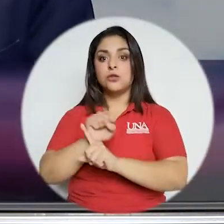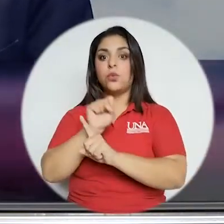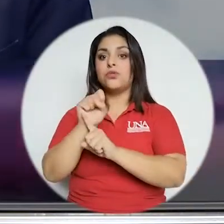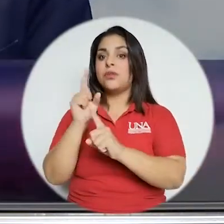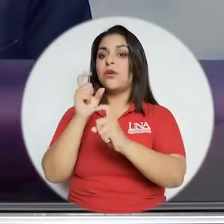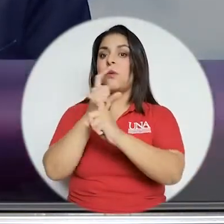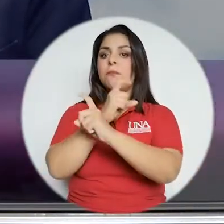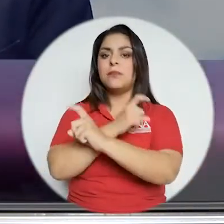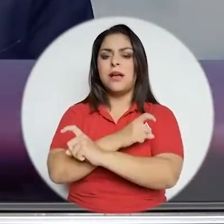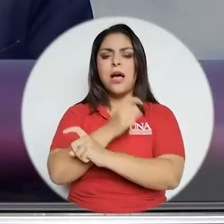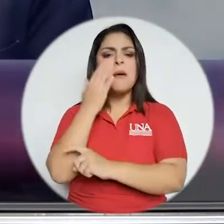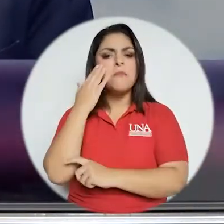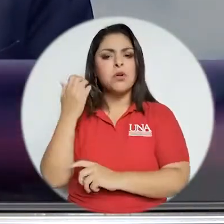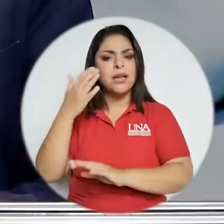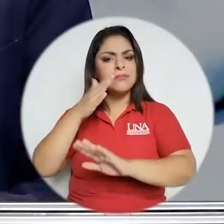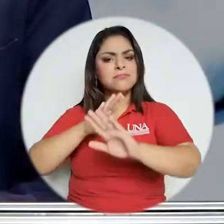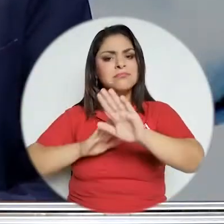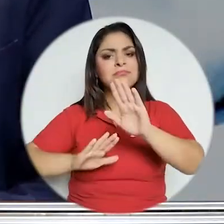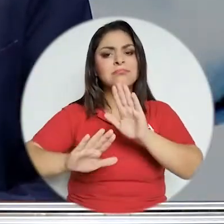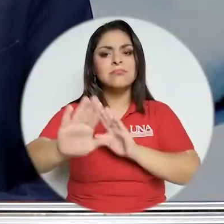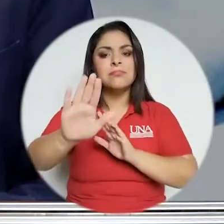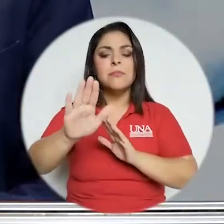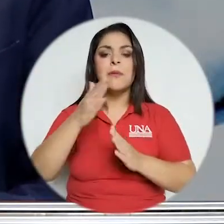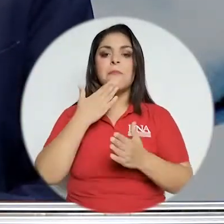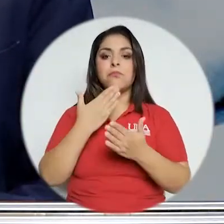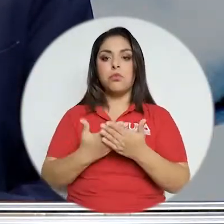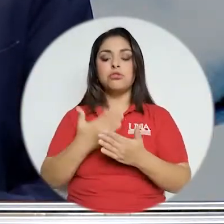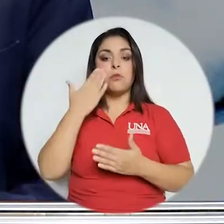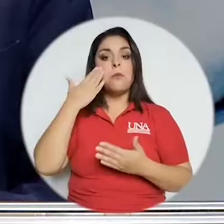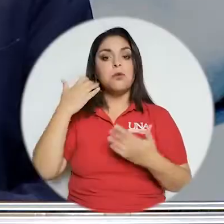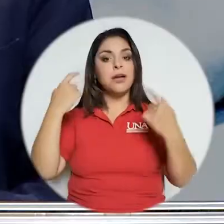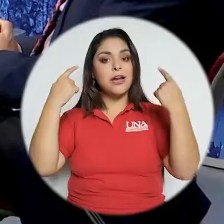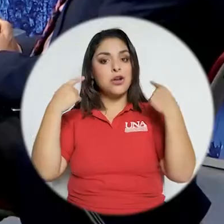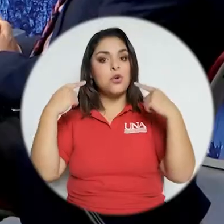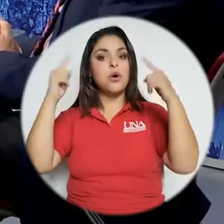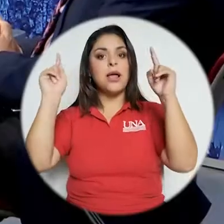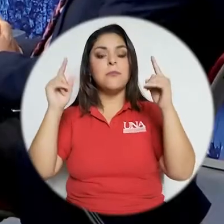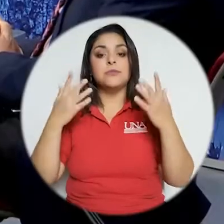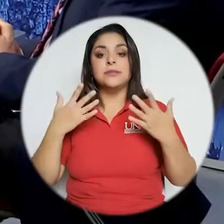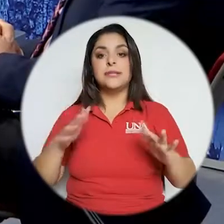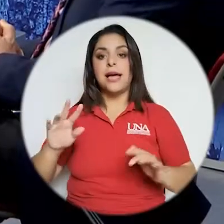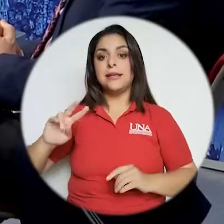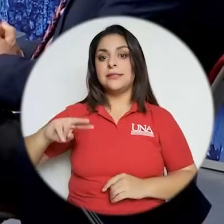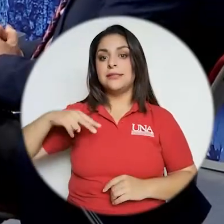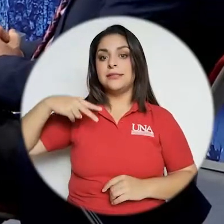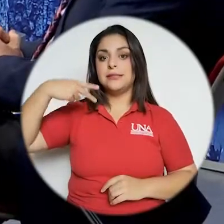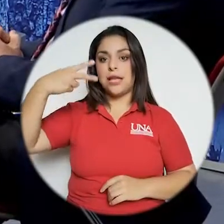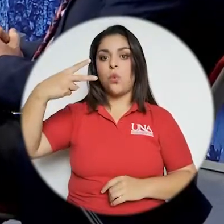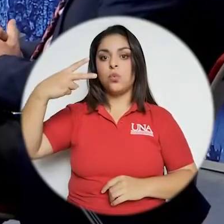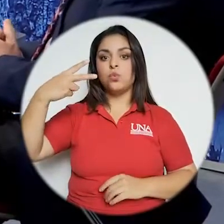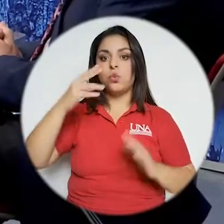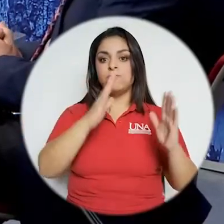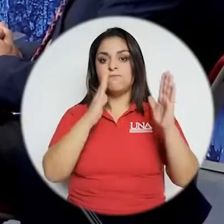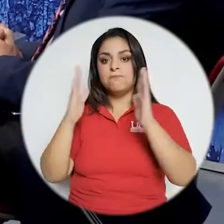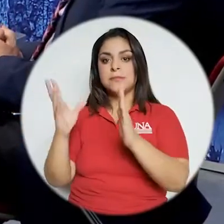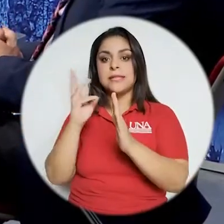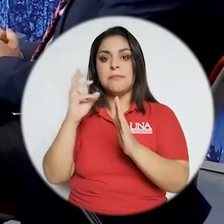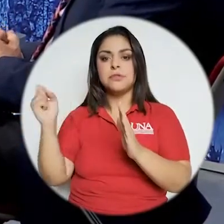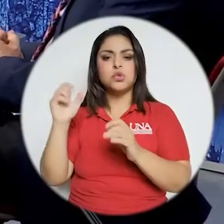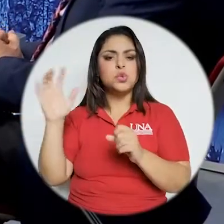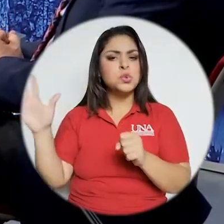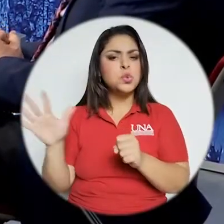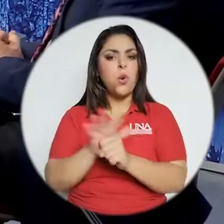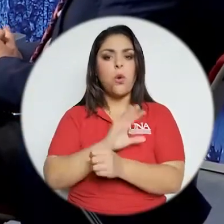poder salir adelante en una situación tan compleja y por qué digo salir adelante porque logramos ya para el segundo ciclo